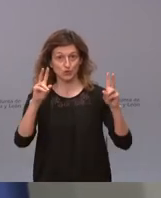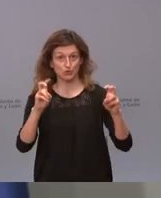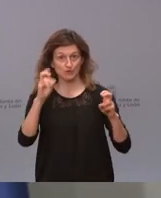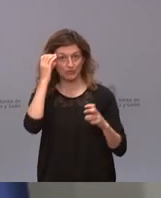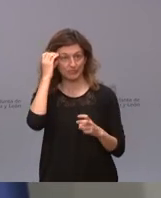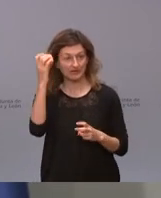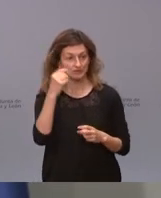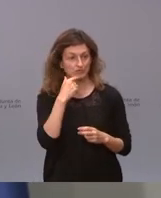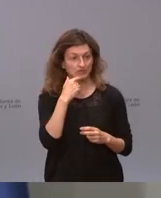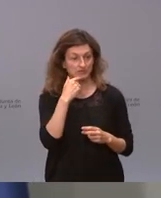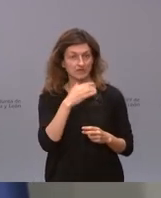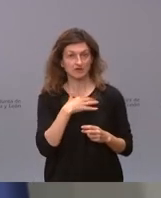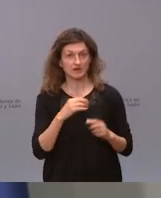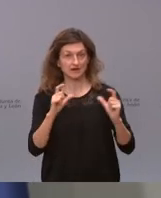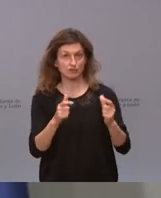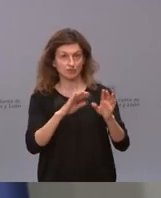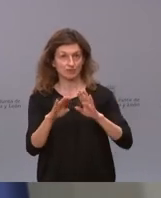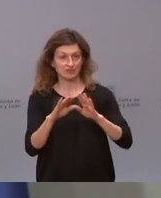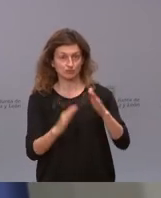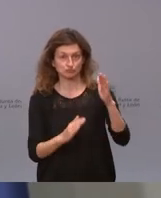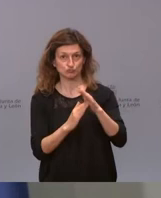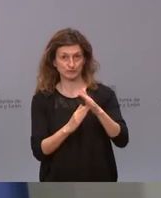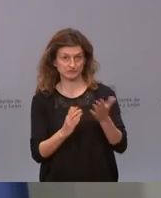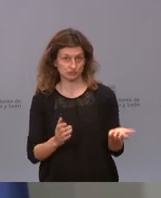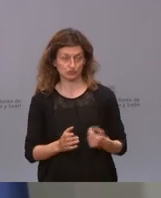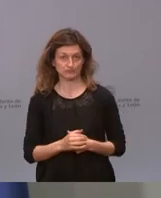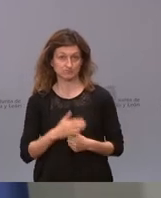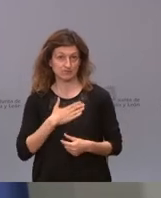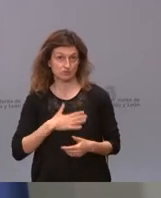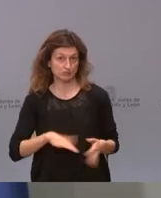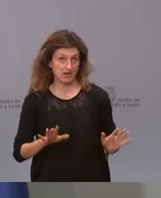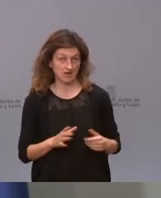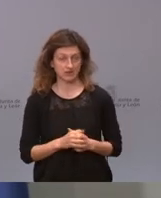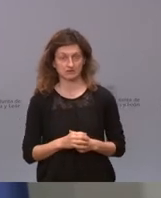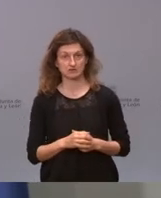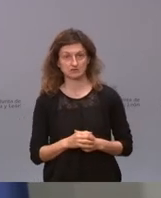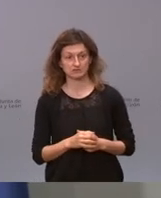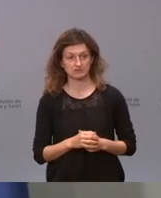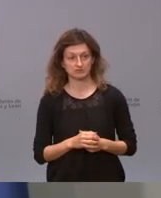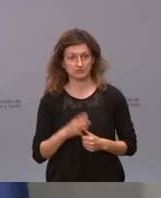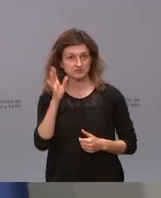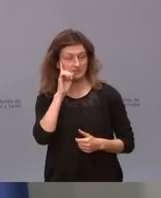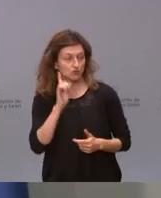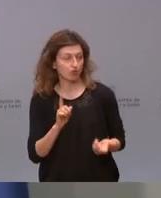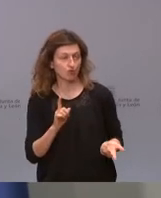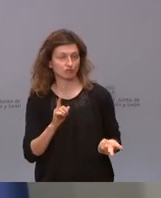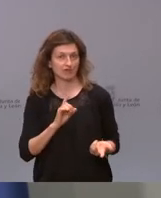es que permite la suspensión de las reuniones de vecinos, que menos mal, porque si no, no habríamos sido capaces